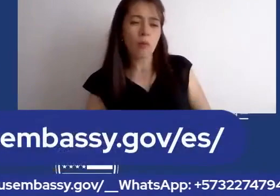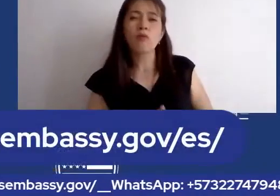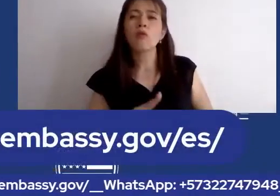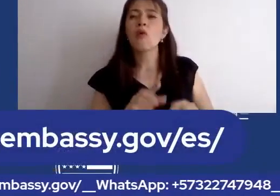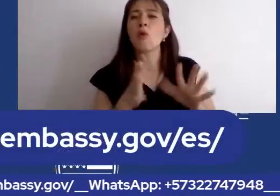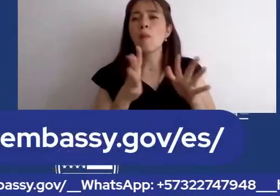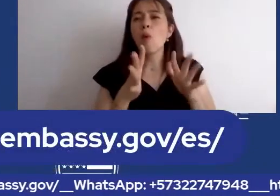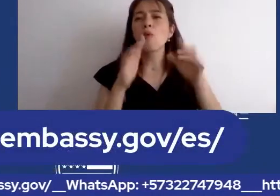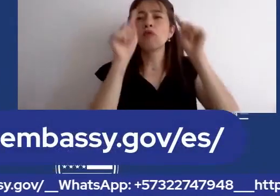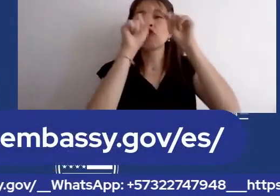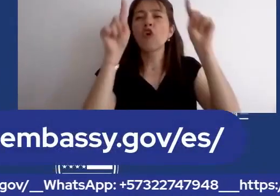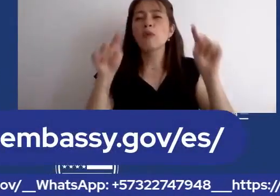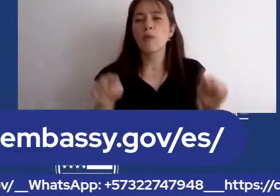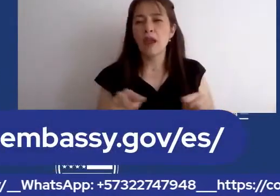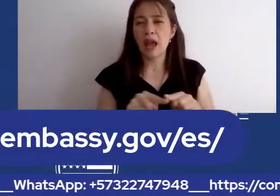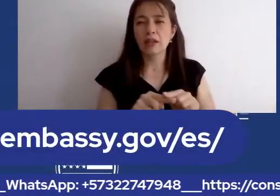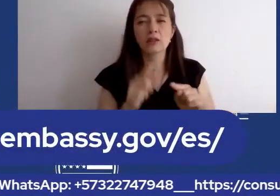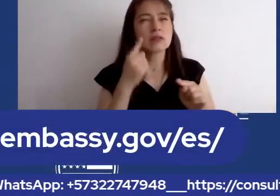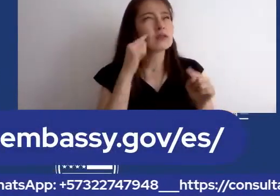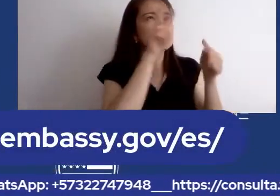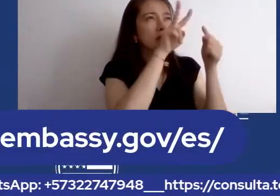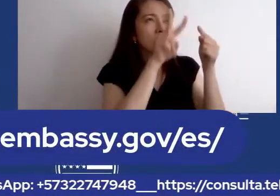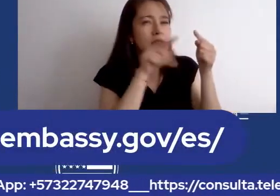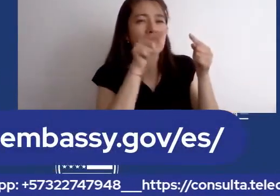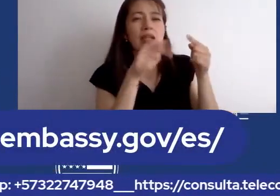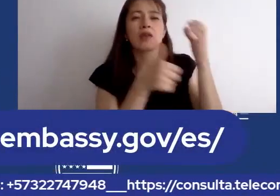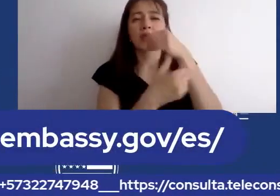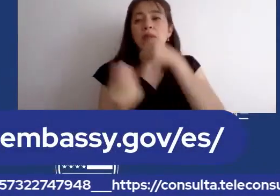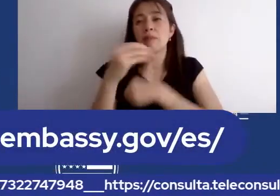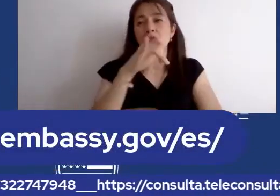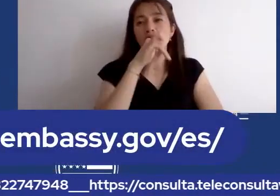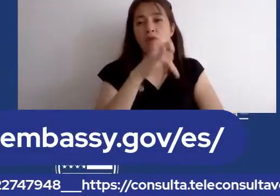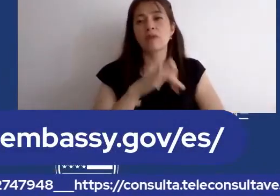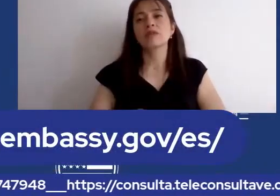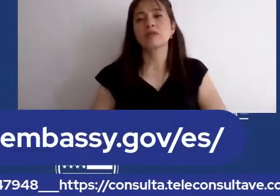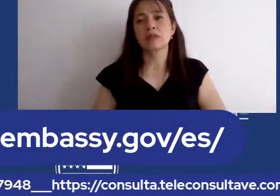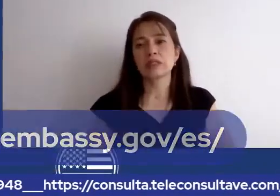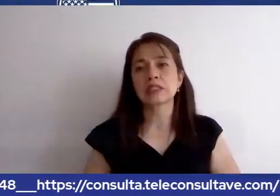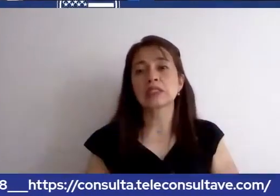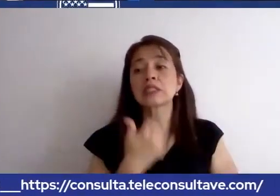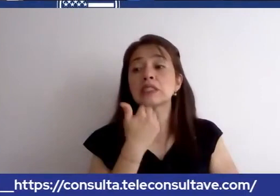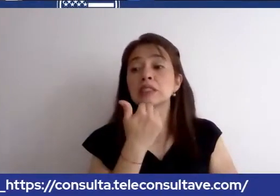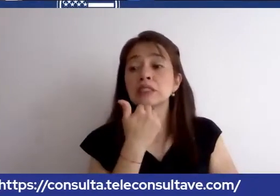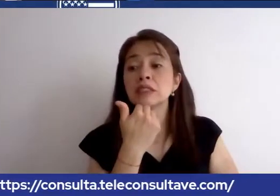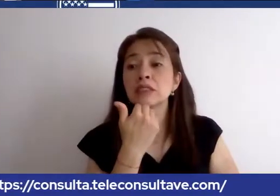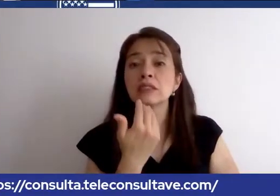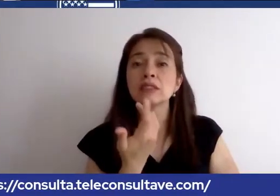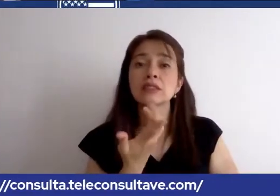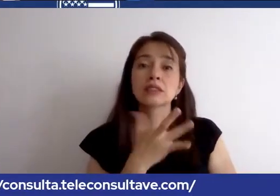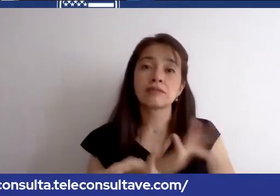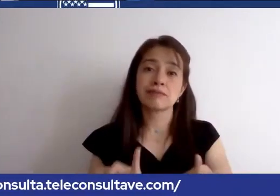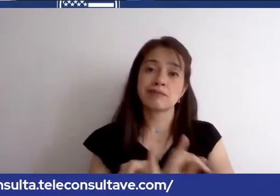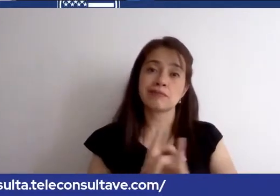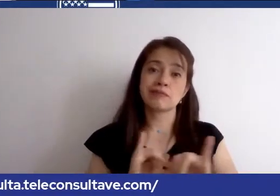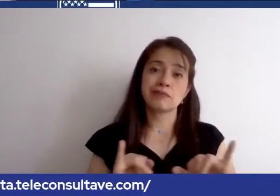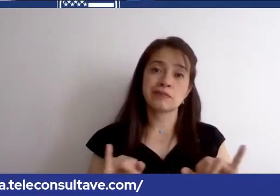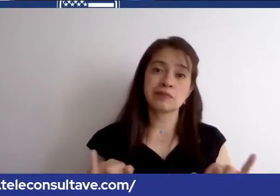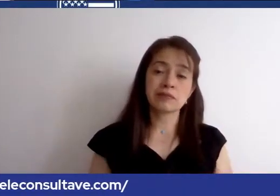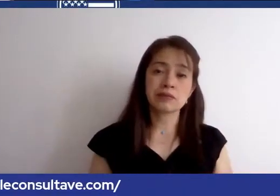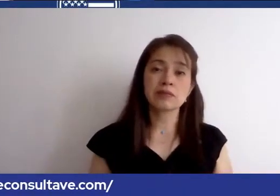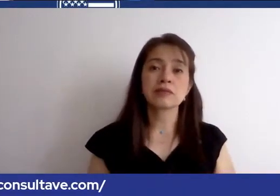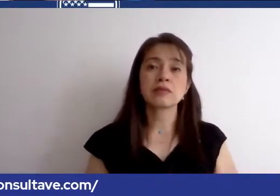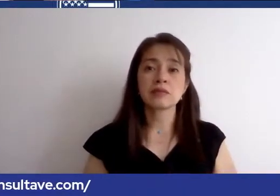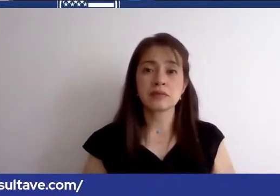manda a estas secciones. Muy bien, muy bien. Bueno, ya casi no, ya casi hemos pasado, realmente hemos